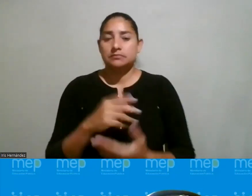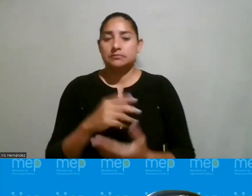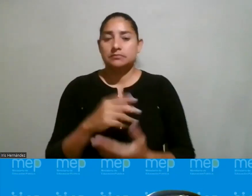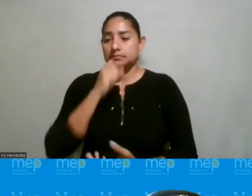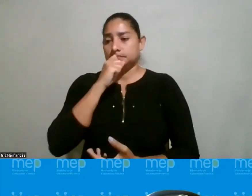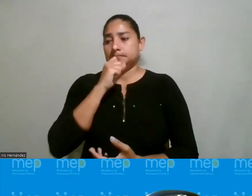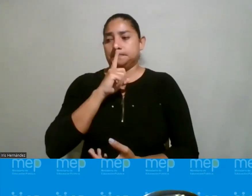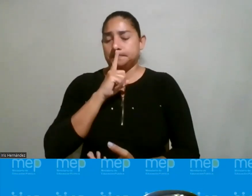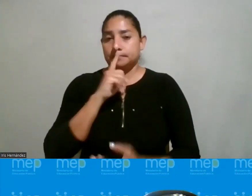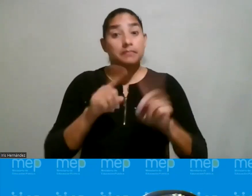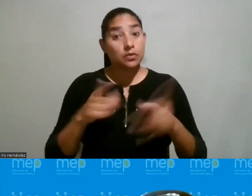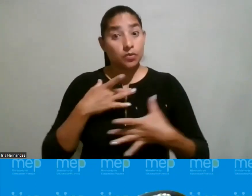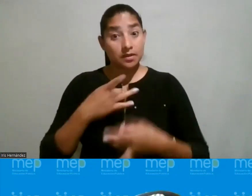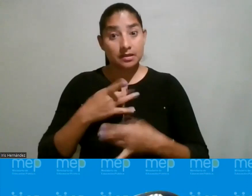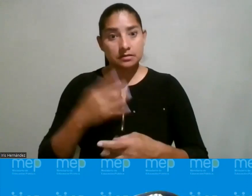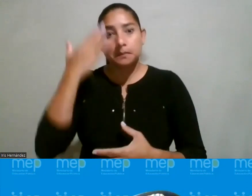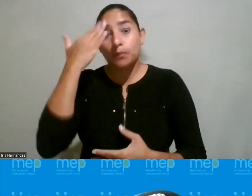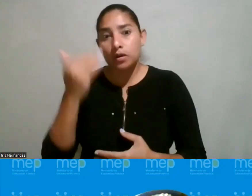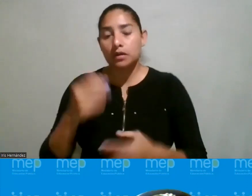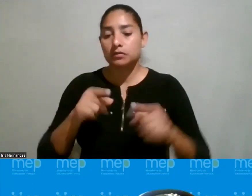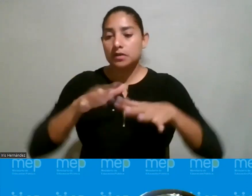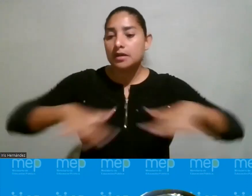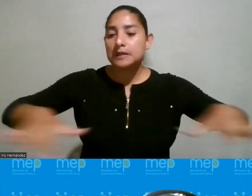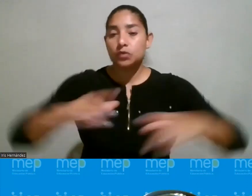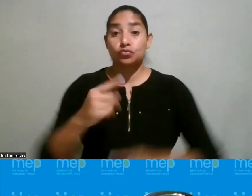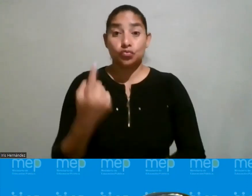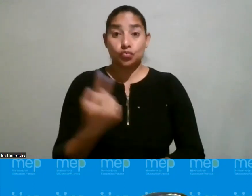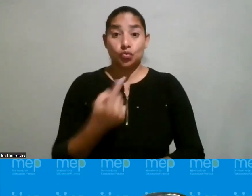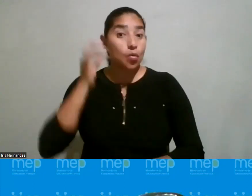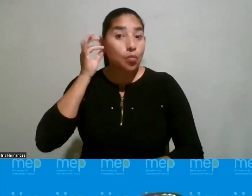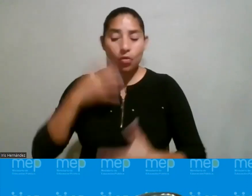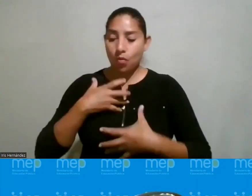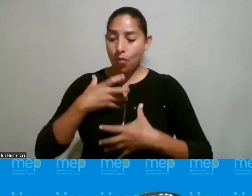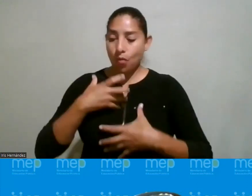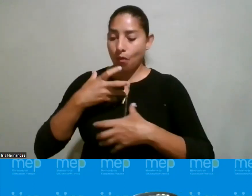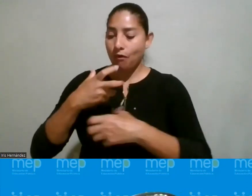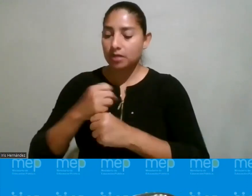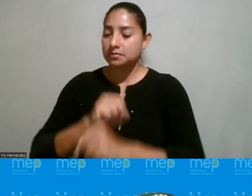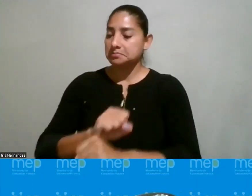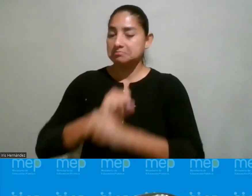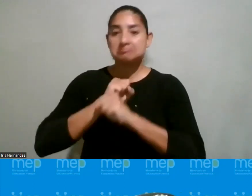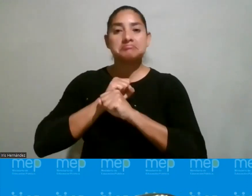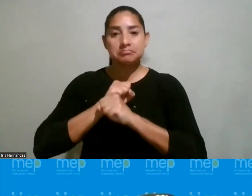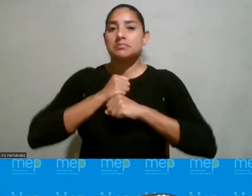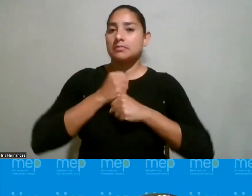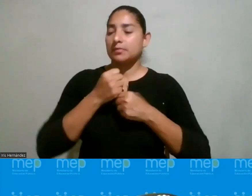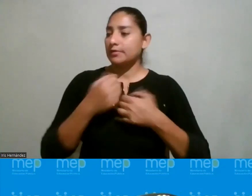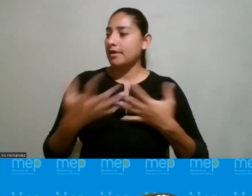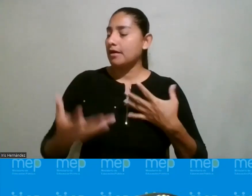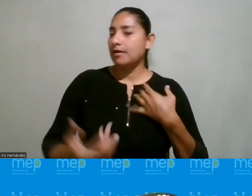pero vieran qué interesante porque entonces cuando se generan estos espacios de confianza y seguridad se sueltan